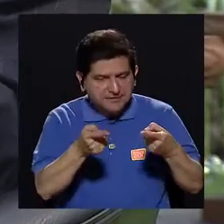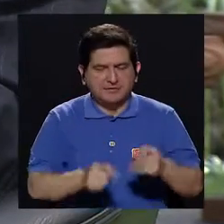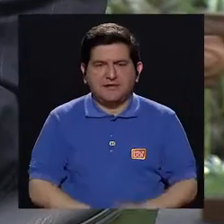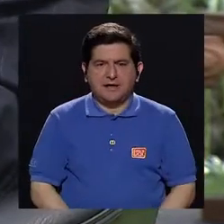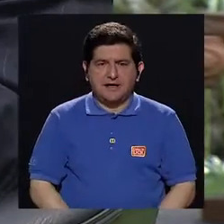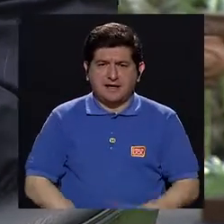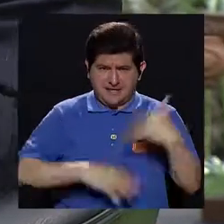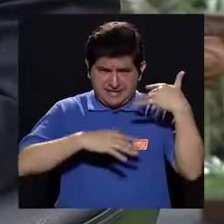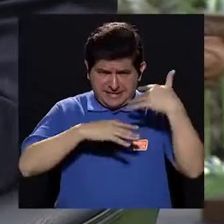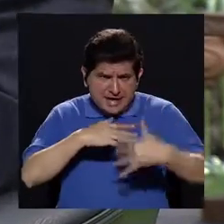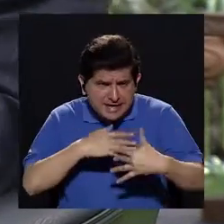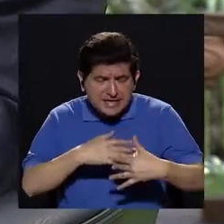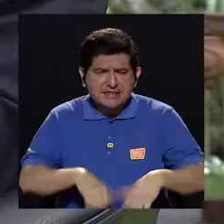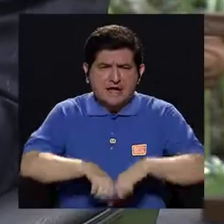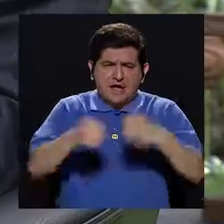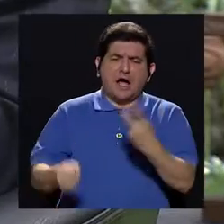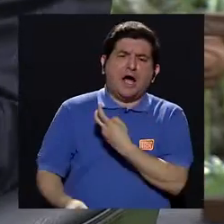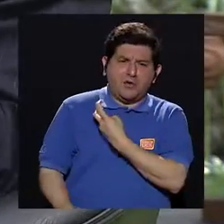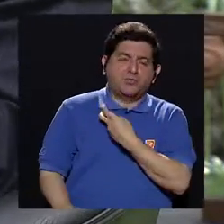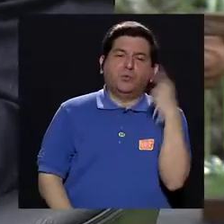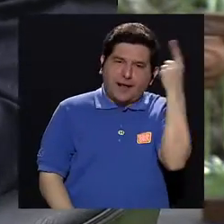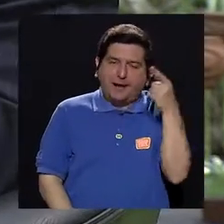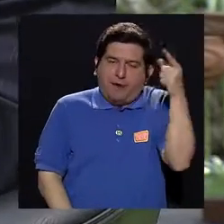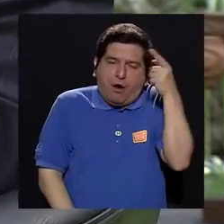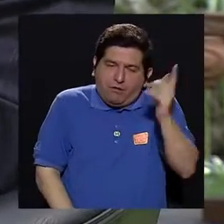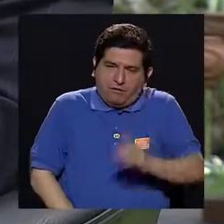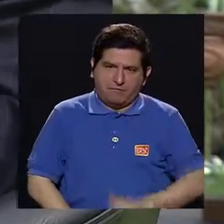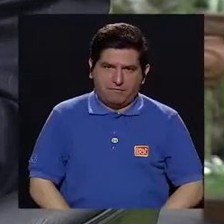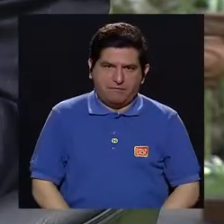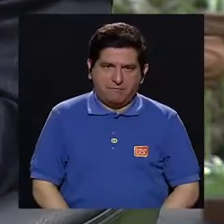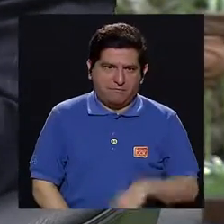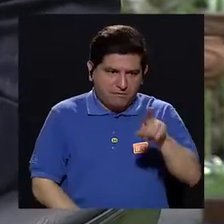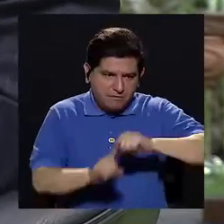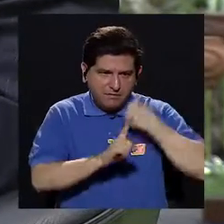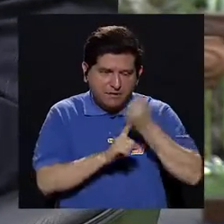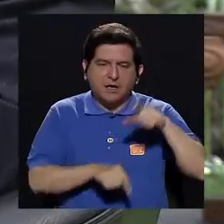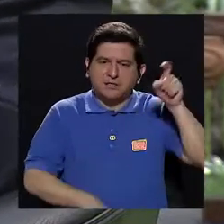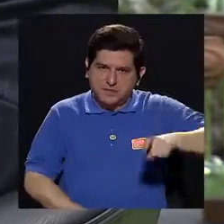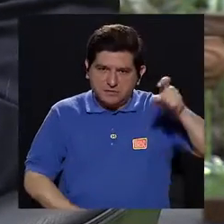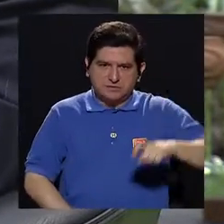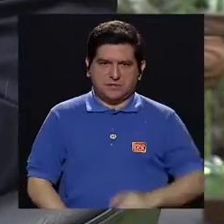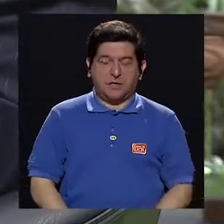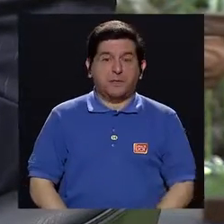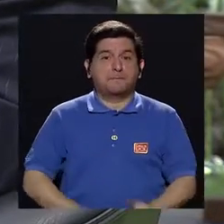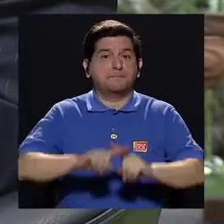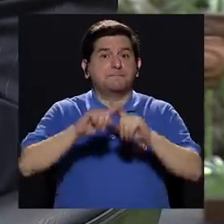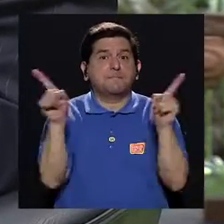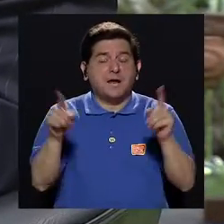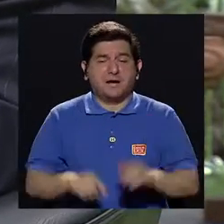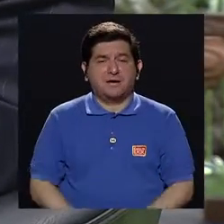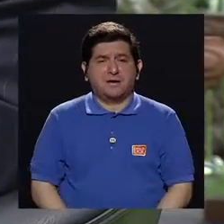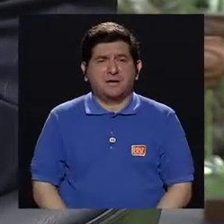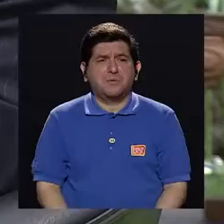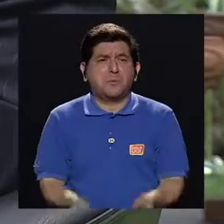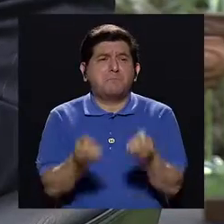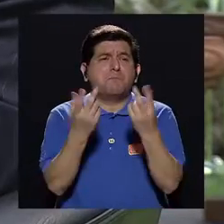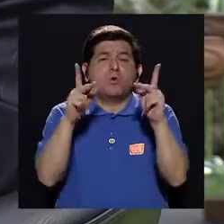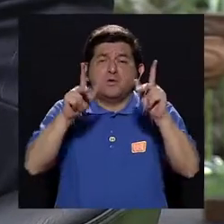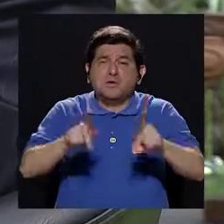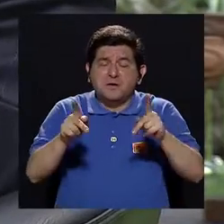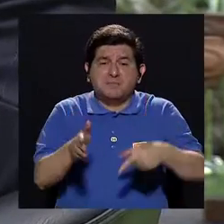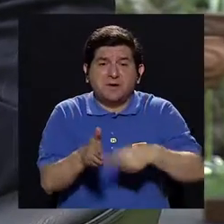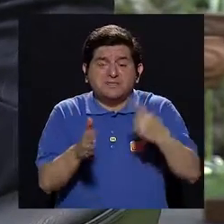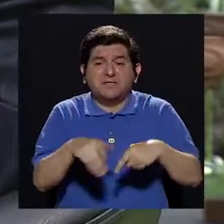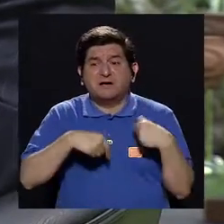Si hay una herida, si hay una fractura, es obvio que eso requiere. Pero muchos de los